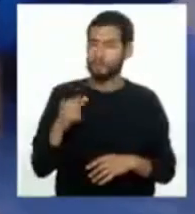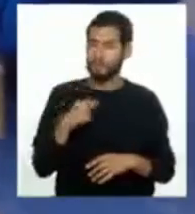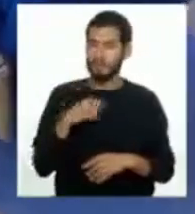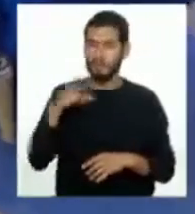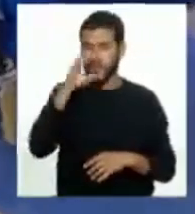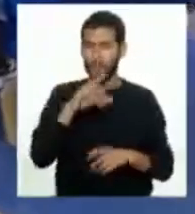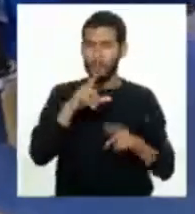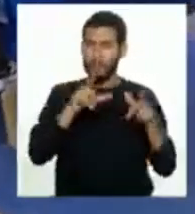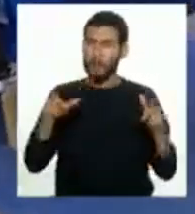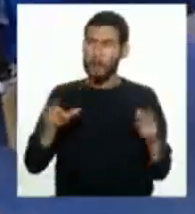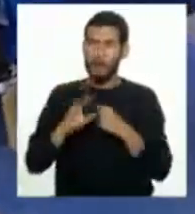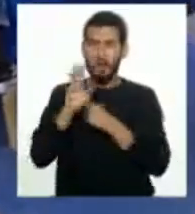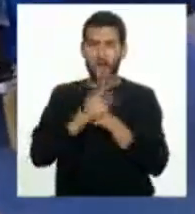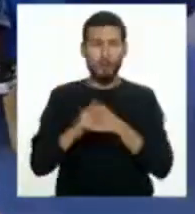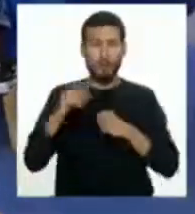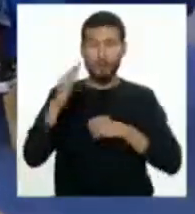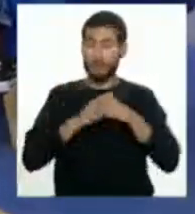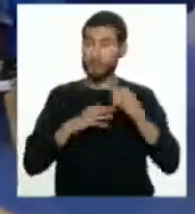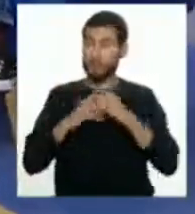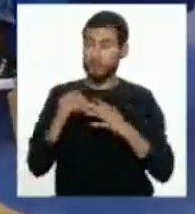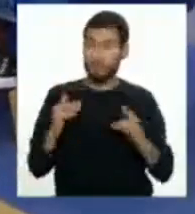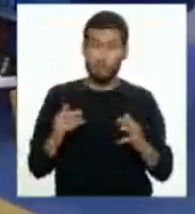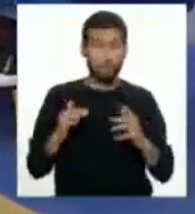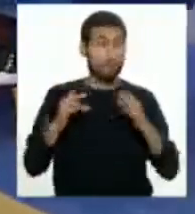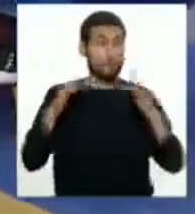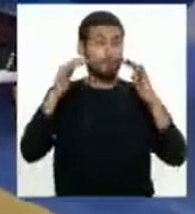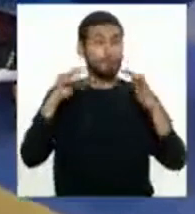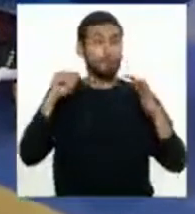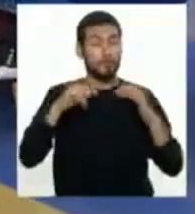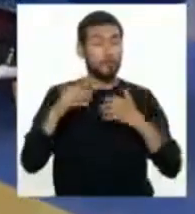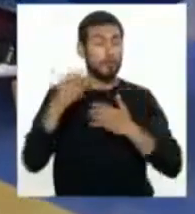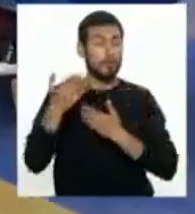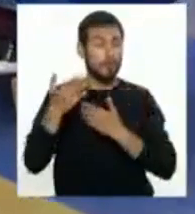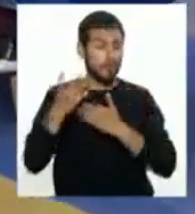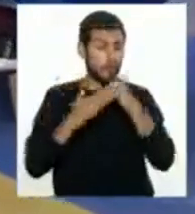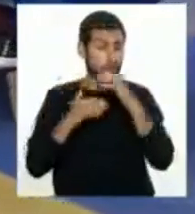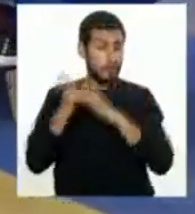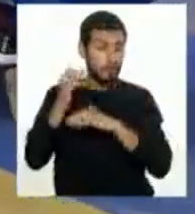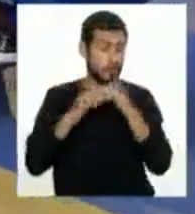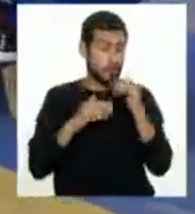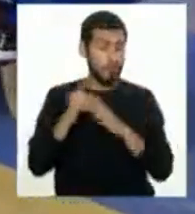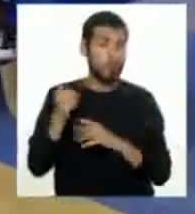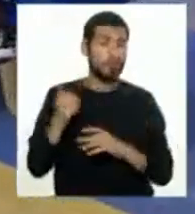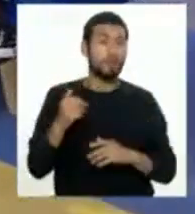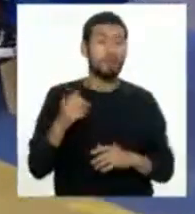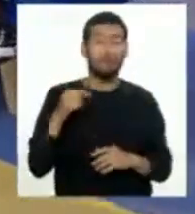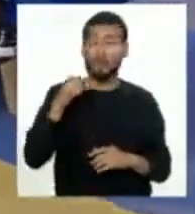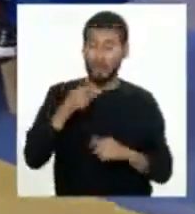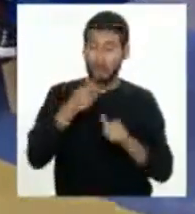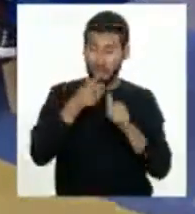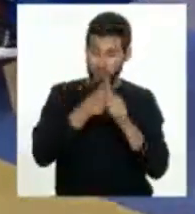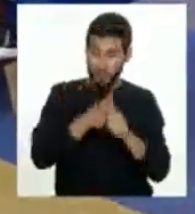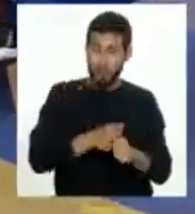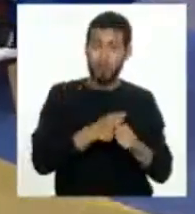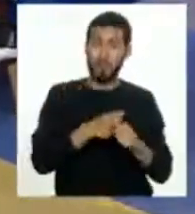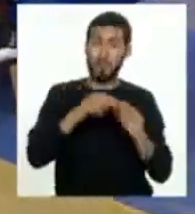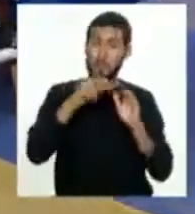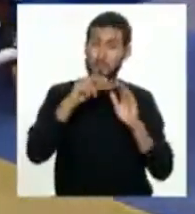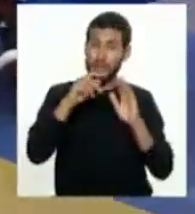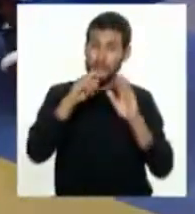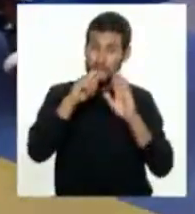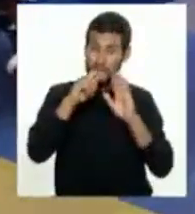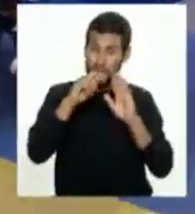ejemplo, en zonas seguras. En las edificaciones que han sido construidas, siguiendo las normas técnicas,